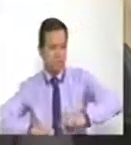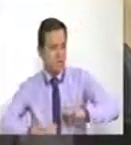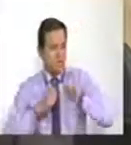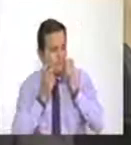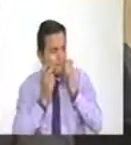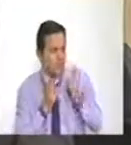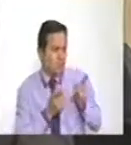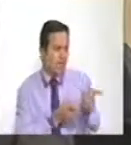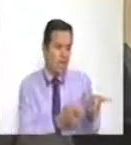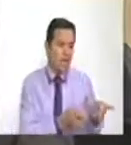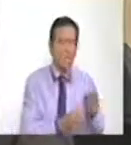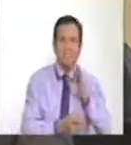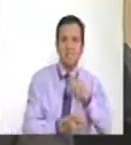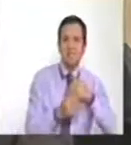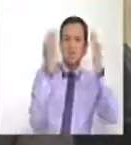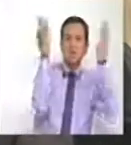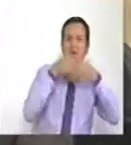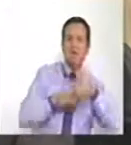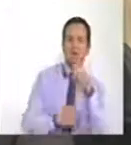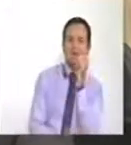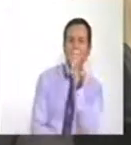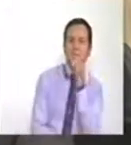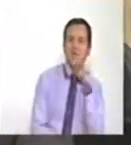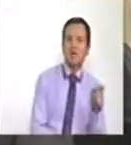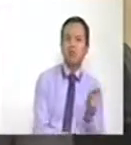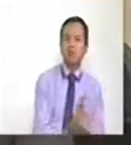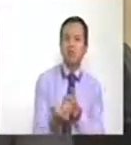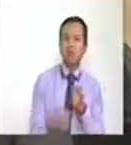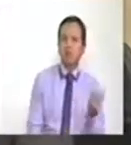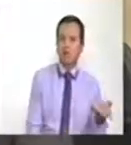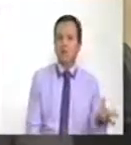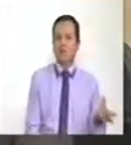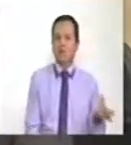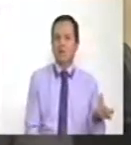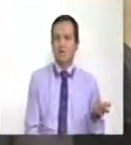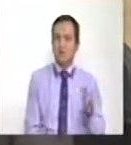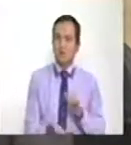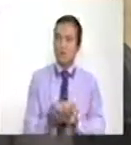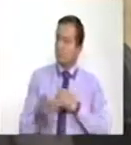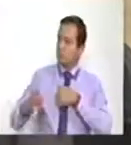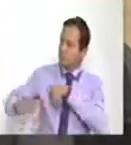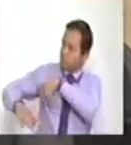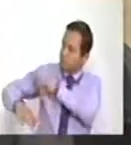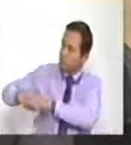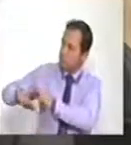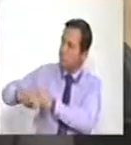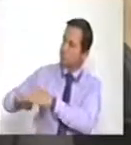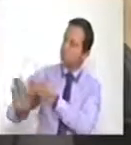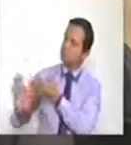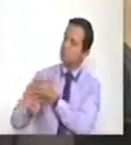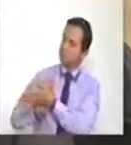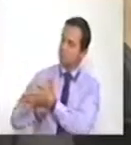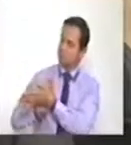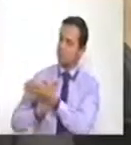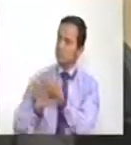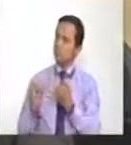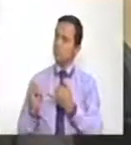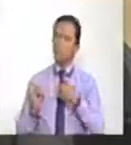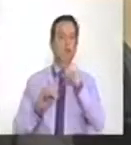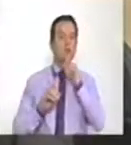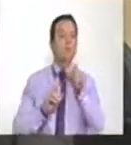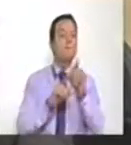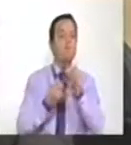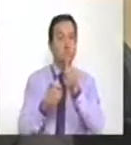de este narcoterrorista. Y yo si quiero dejar esta constancia, para preguntarle a esos